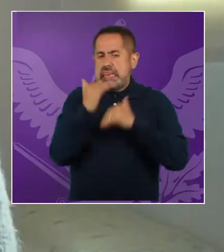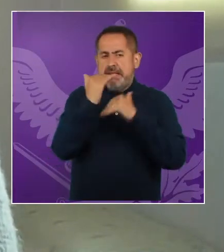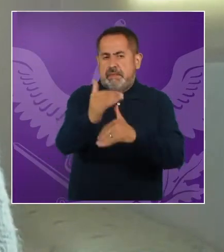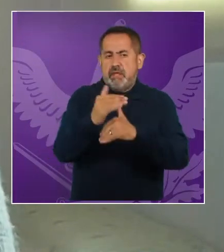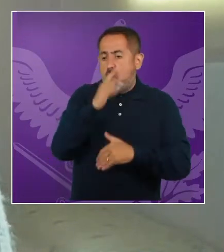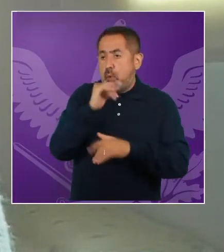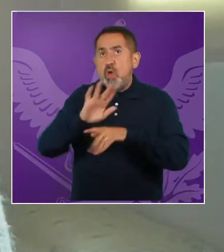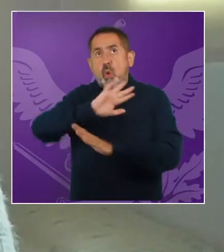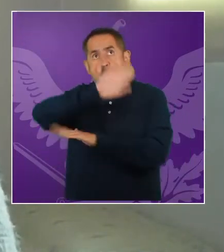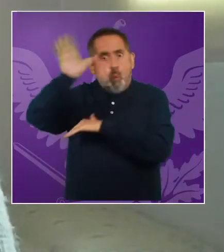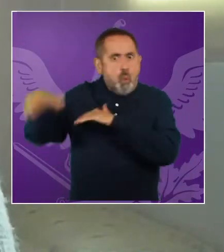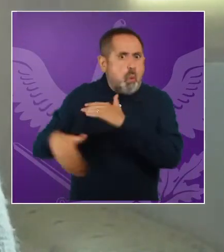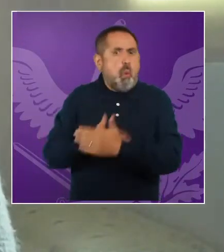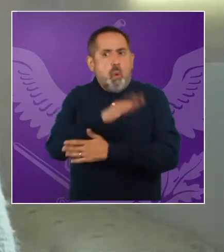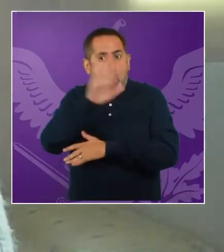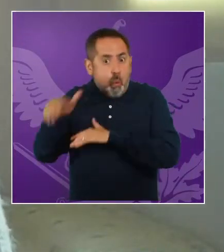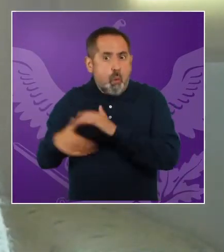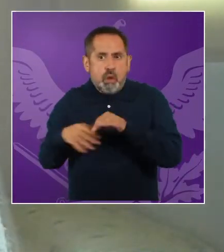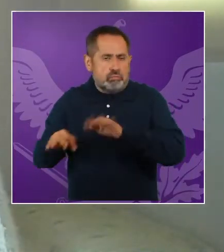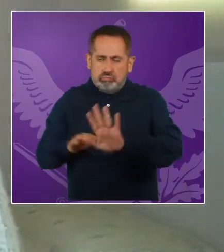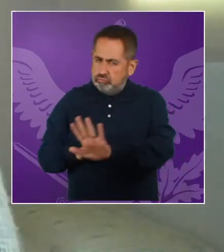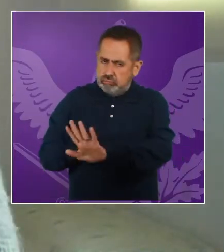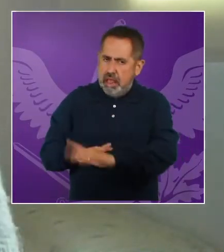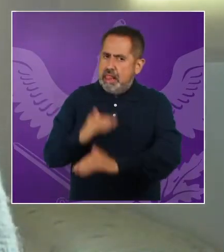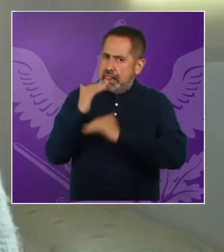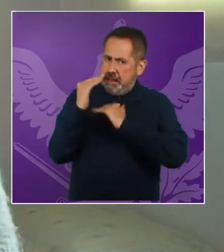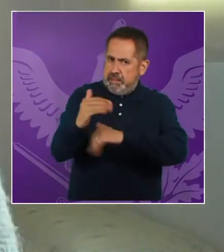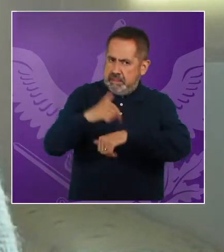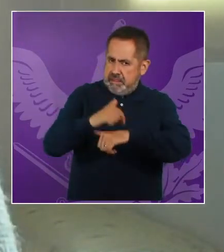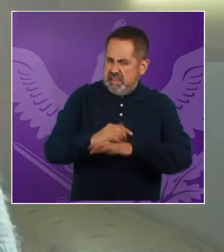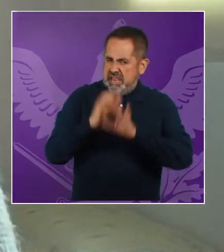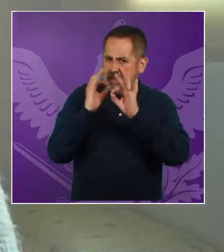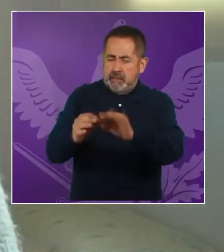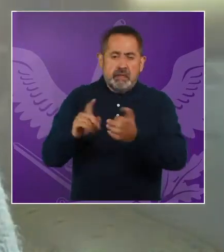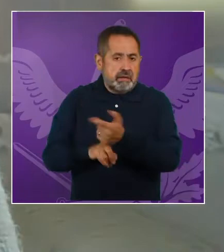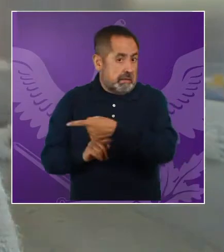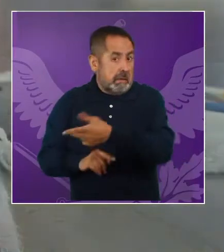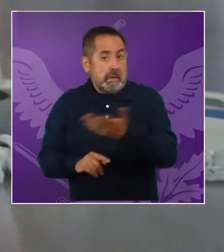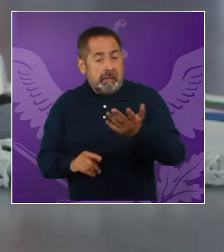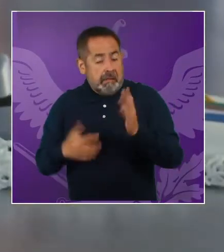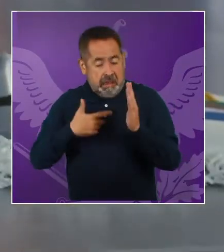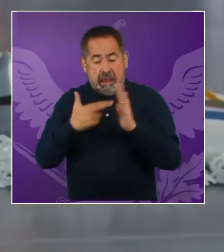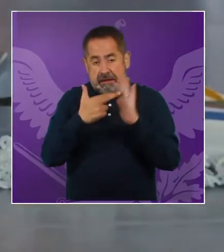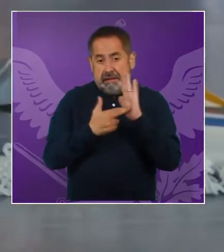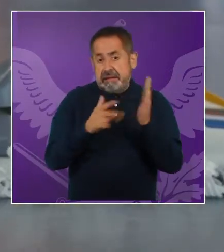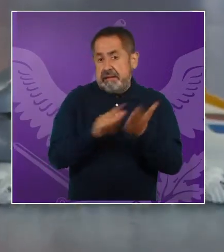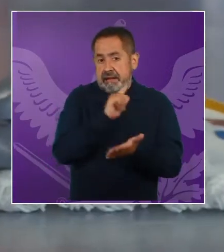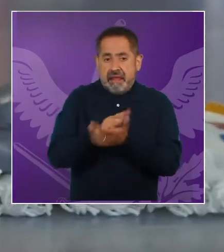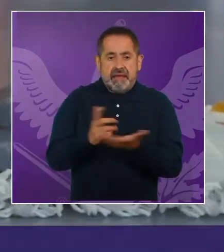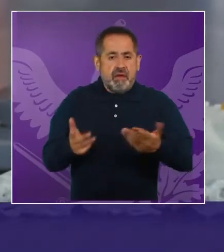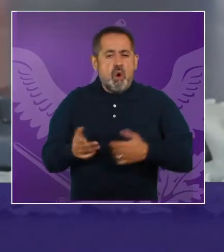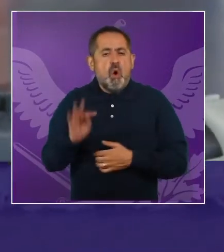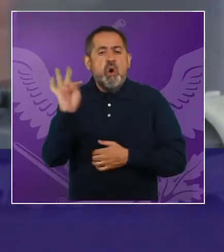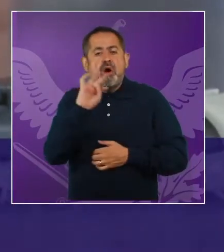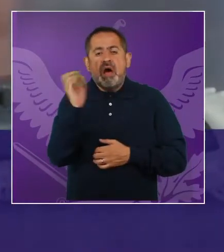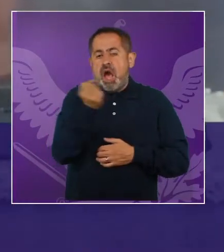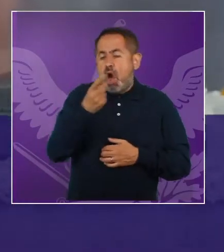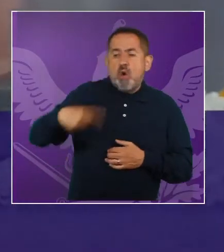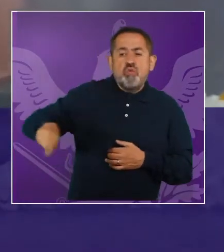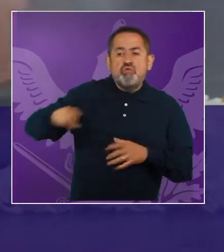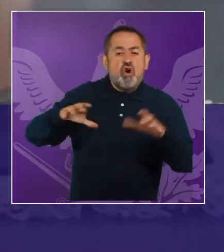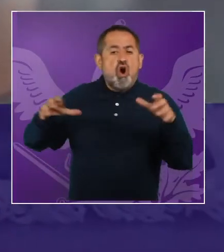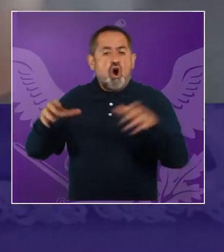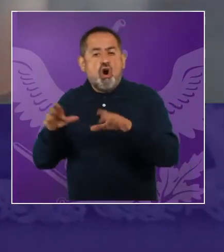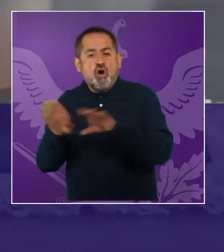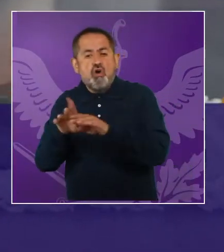fijan los límites máximos a la jornada semanal o diaria. También, este, respecto a si son quienes viven,